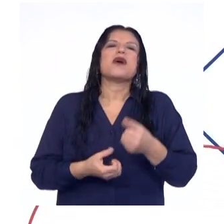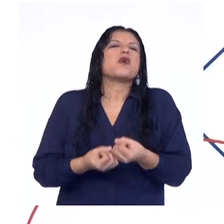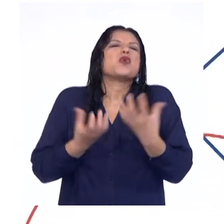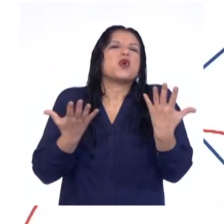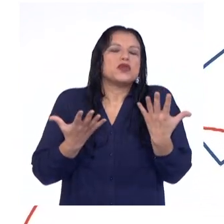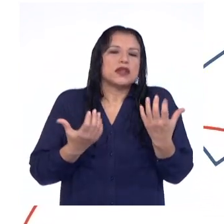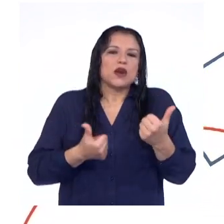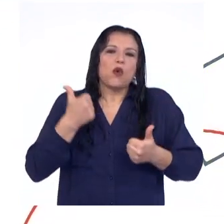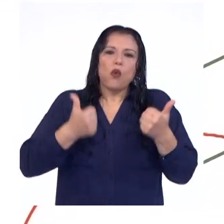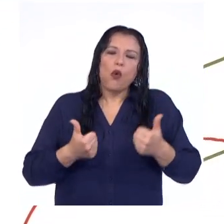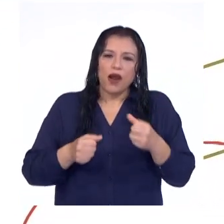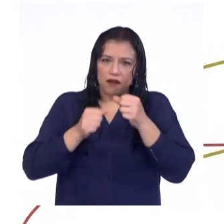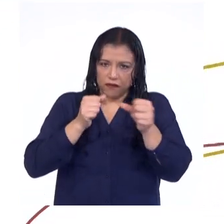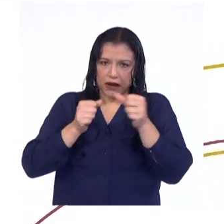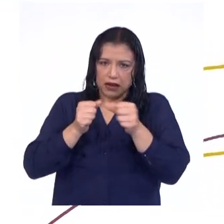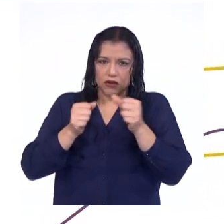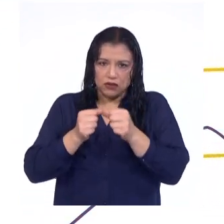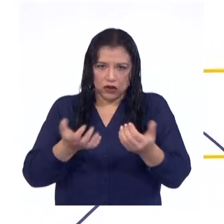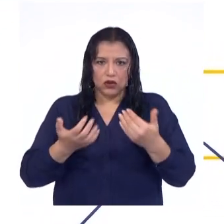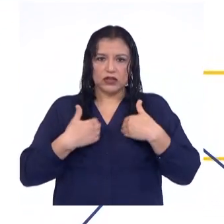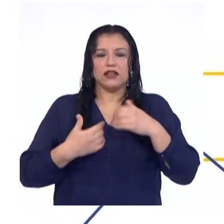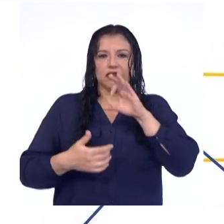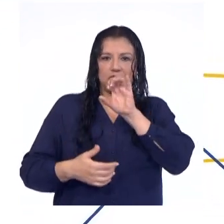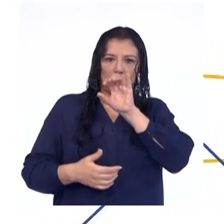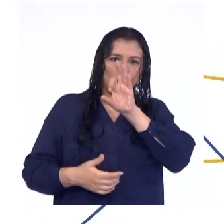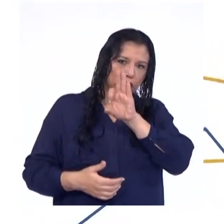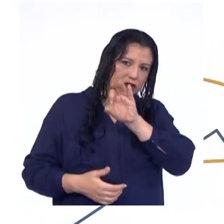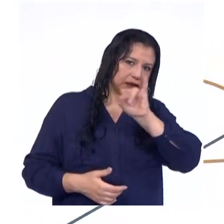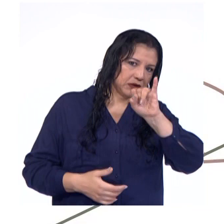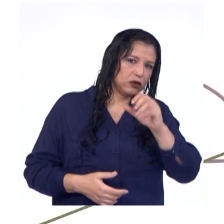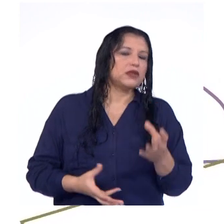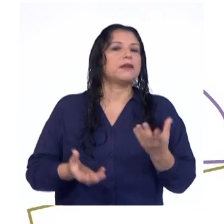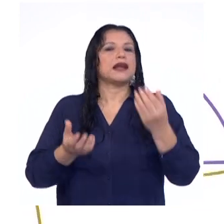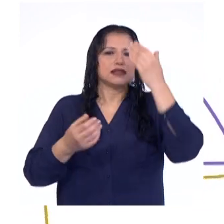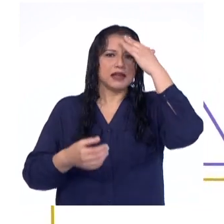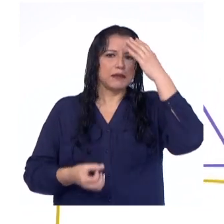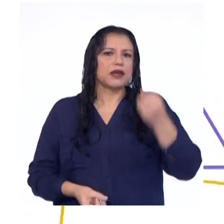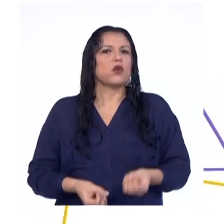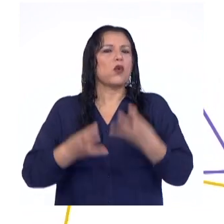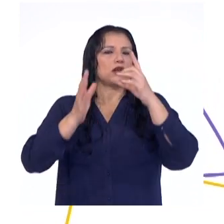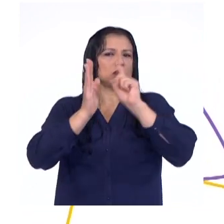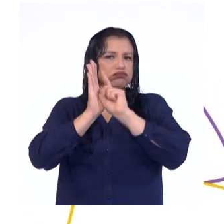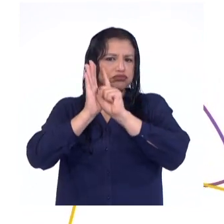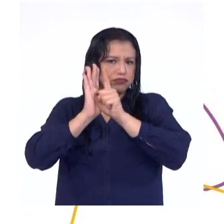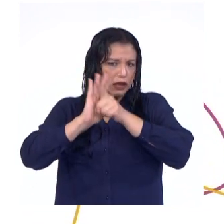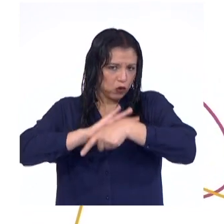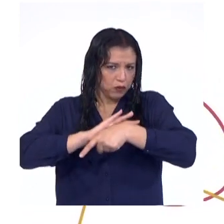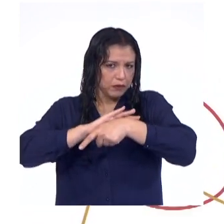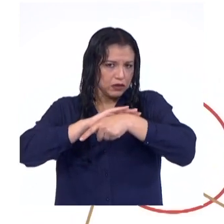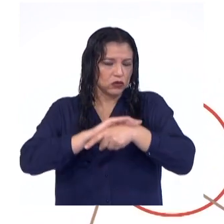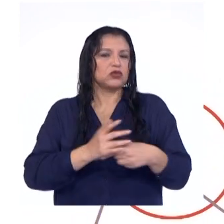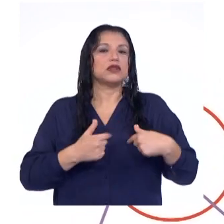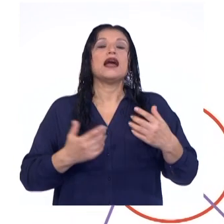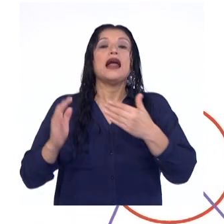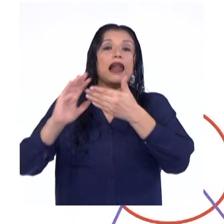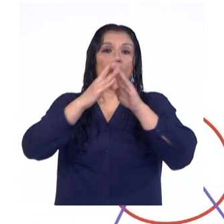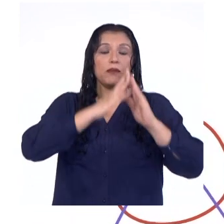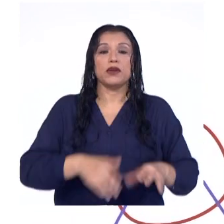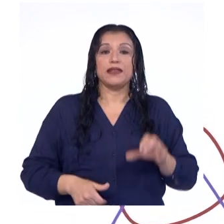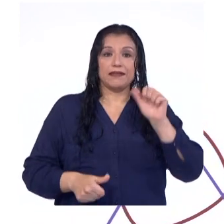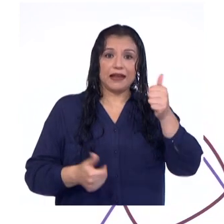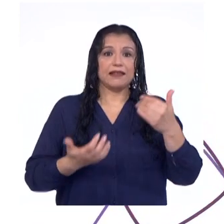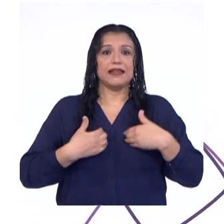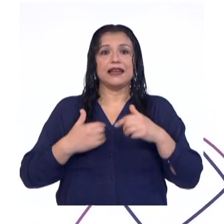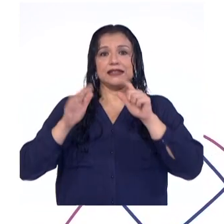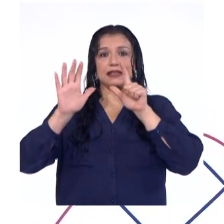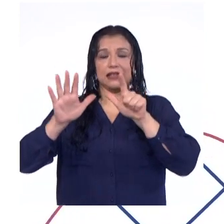de la frecuencia absoluta acumulada lo contiene para identificar el número de pulsaciones por minuto. Vemos que en la comunidad A corresponde a